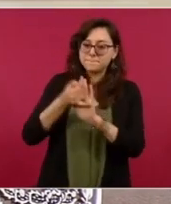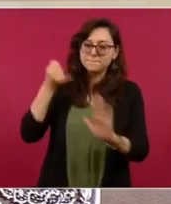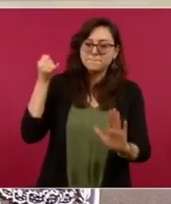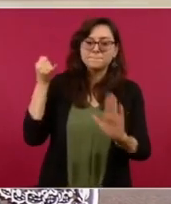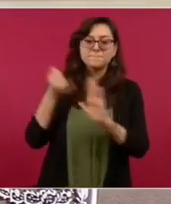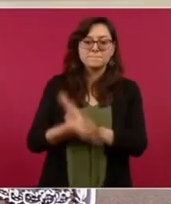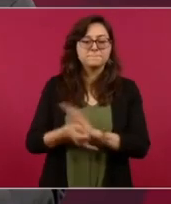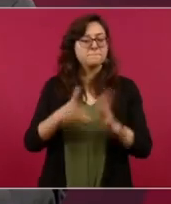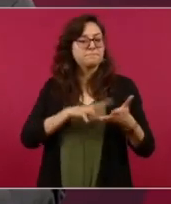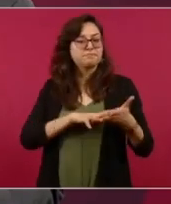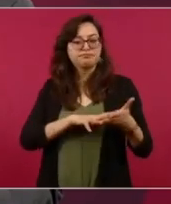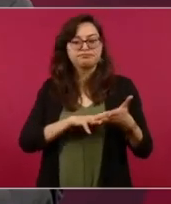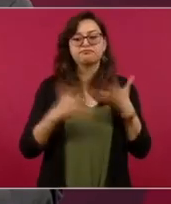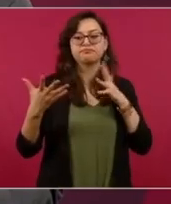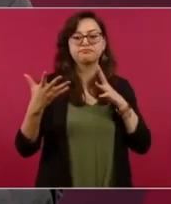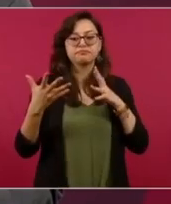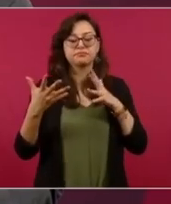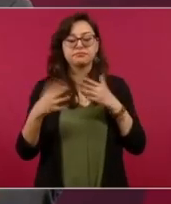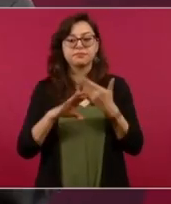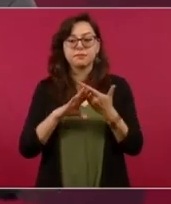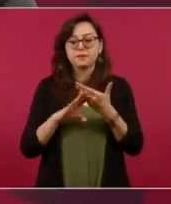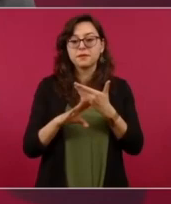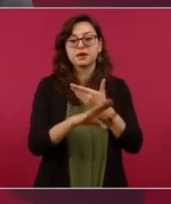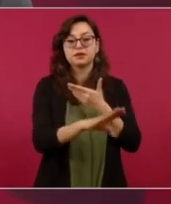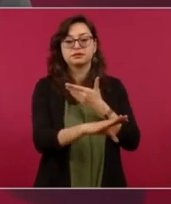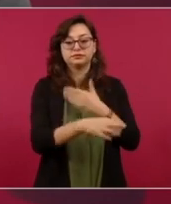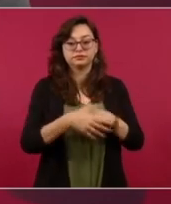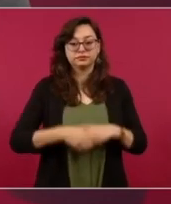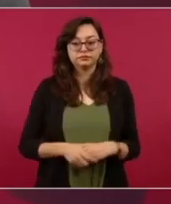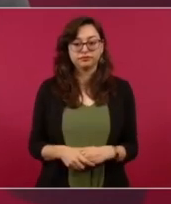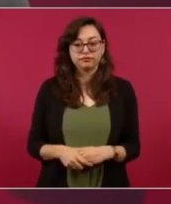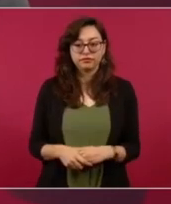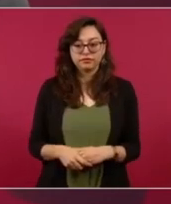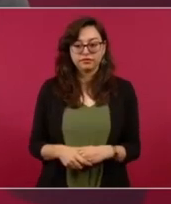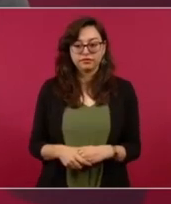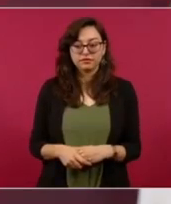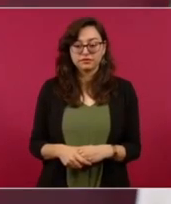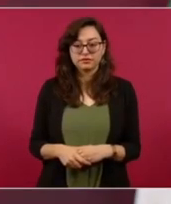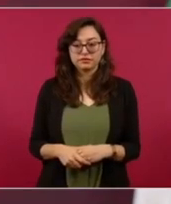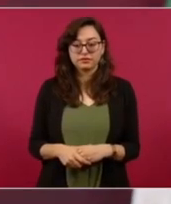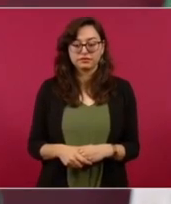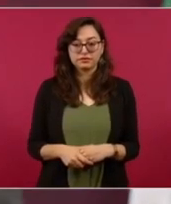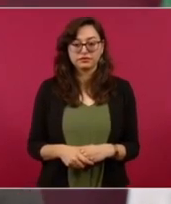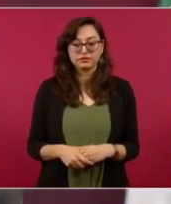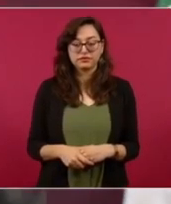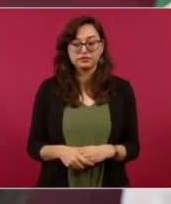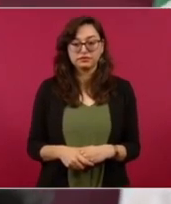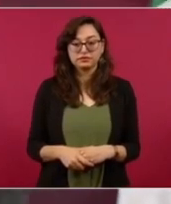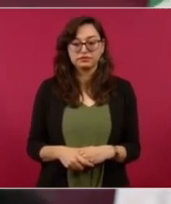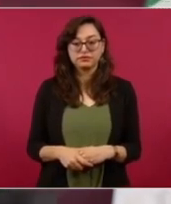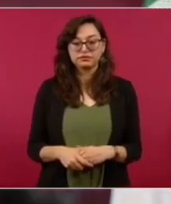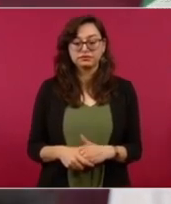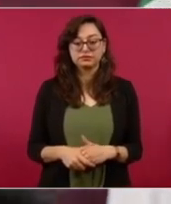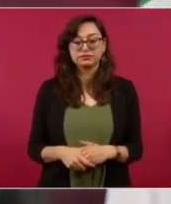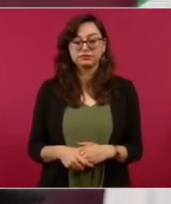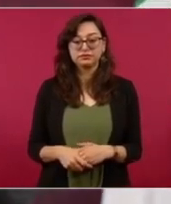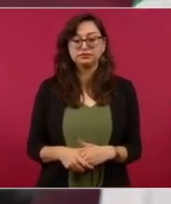violencia porque tanto quienes estamos